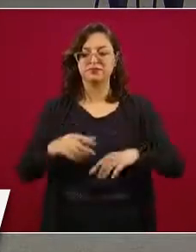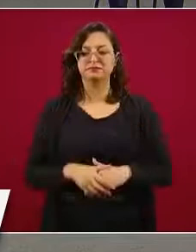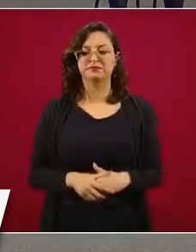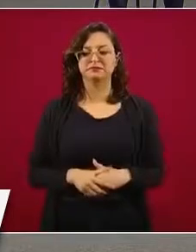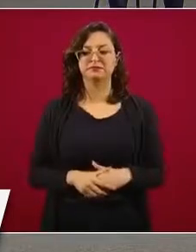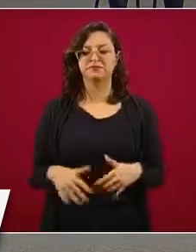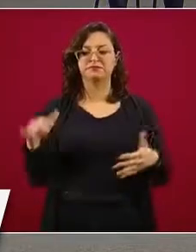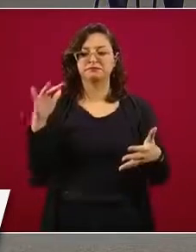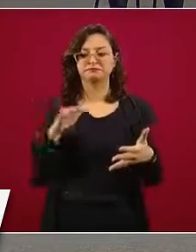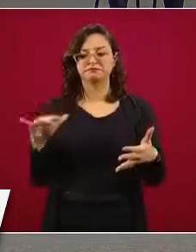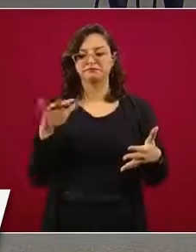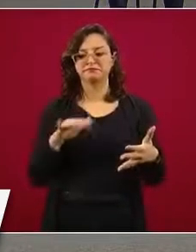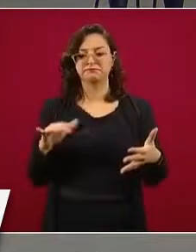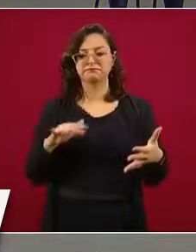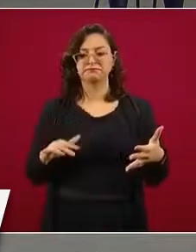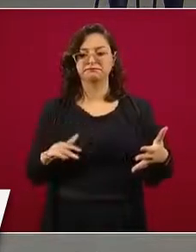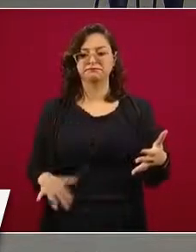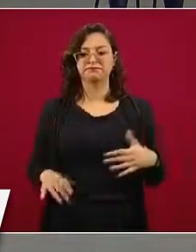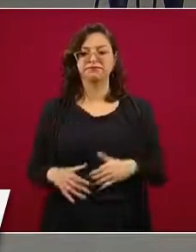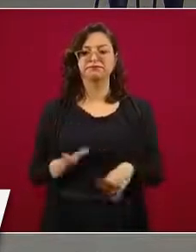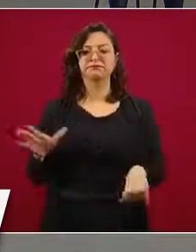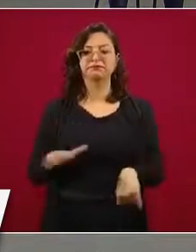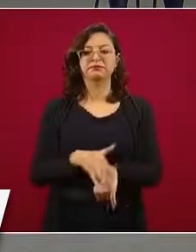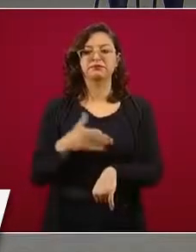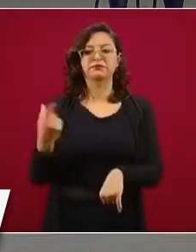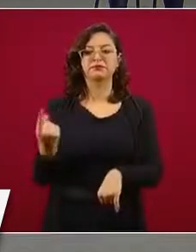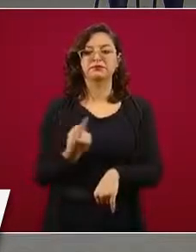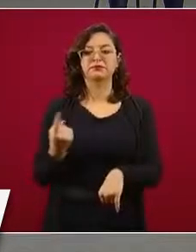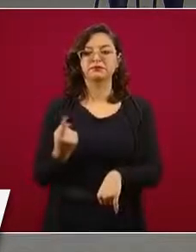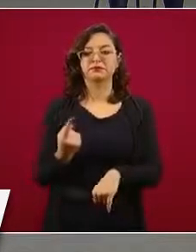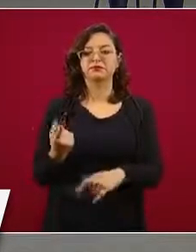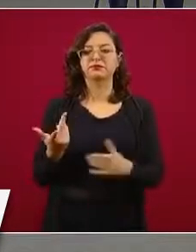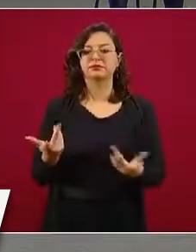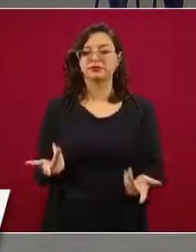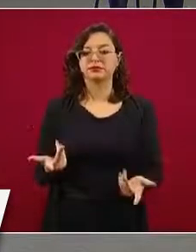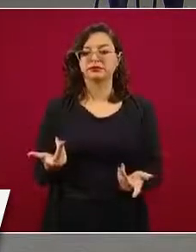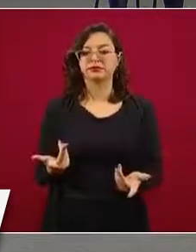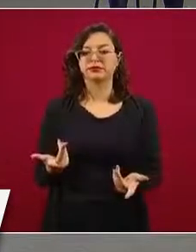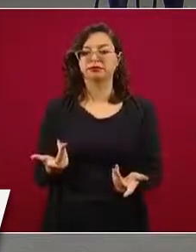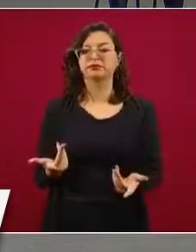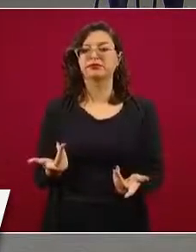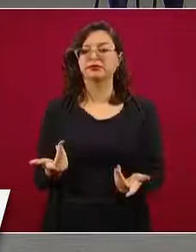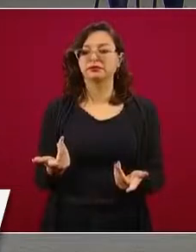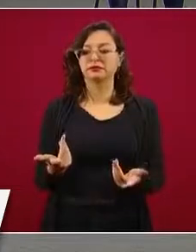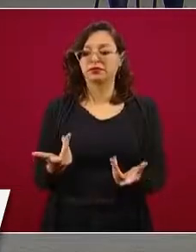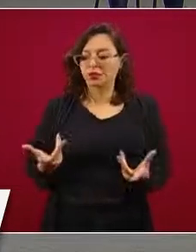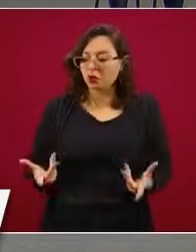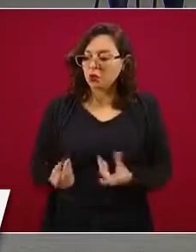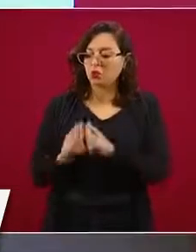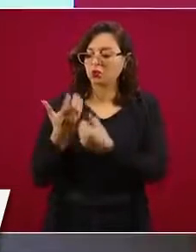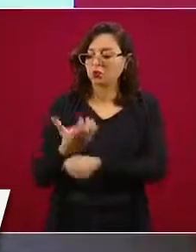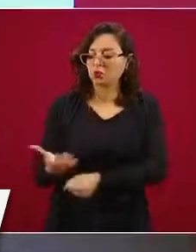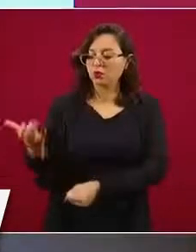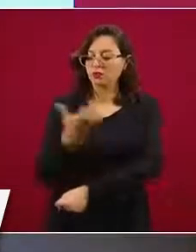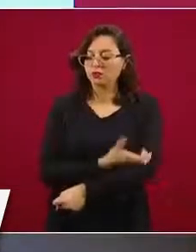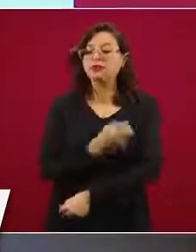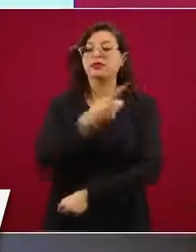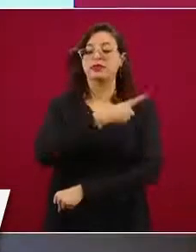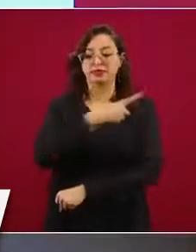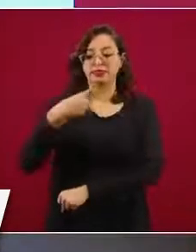darle lectura, porque justamente habla de cómo tenemos que hacer este acompañamiento para